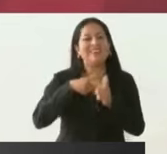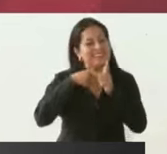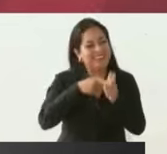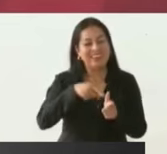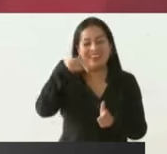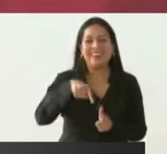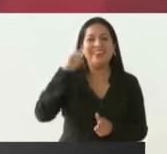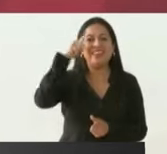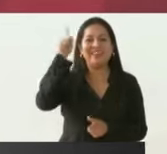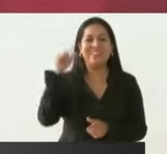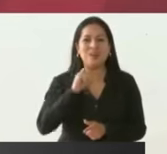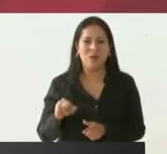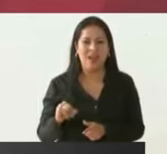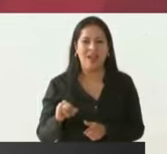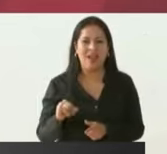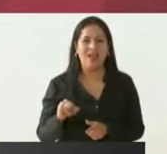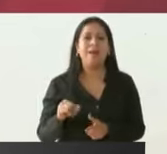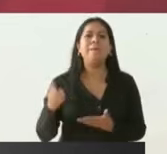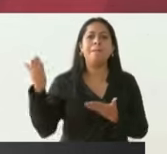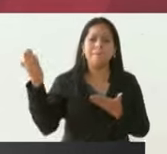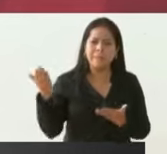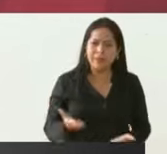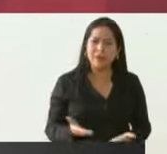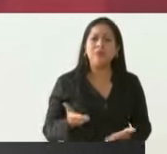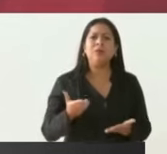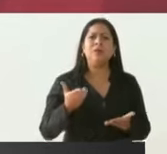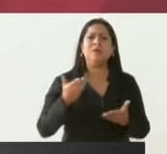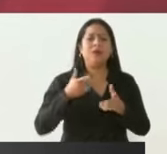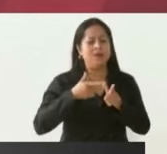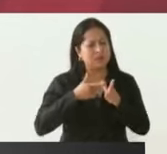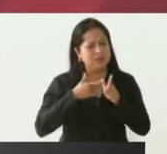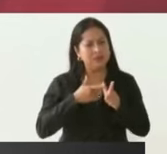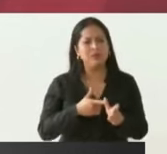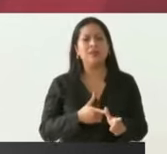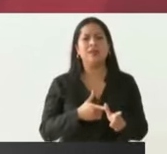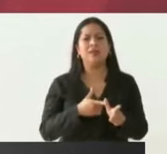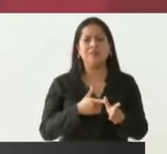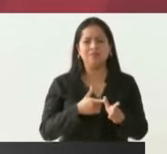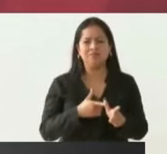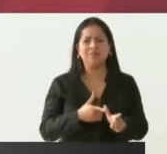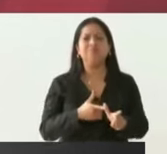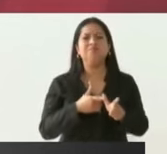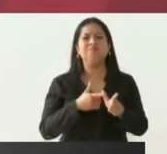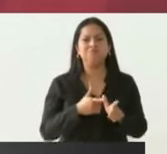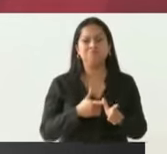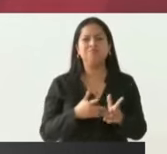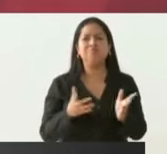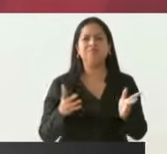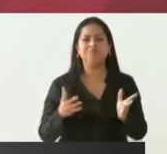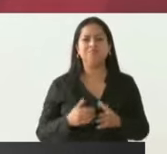Vengo a decirles que vamos a continuar con